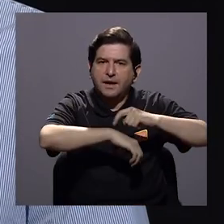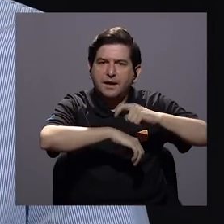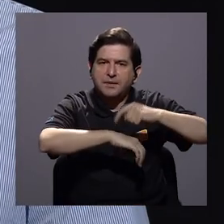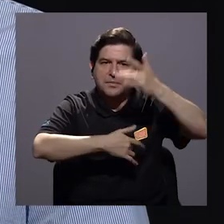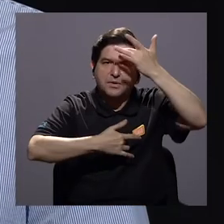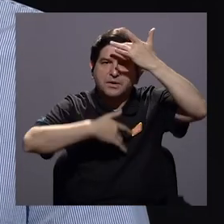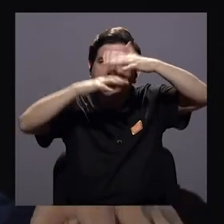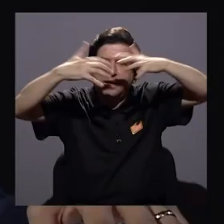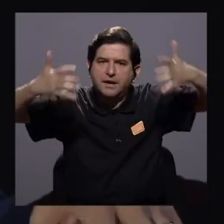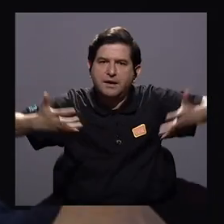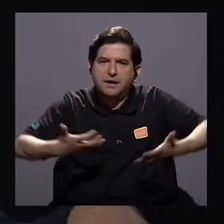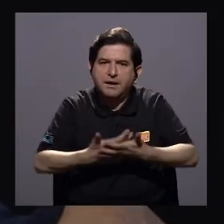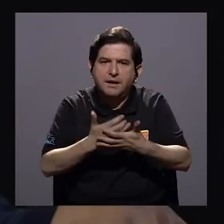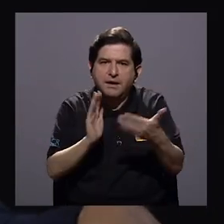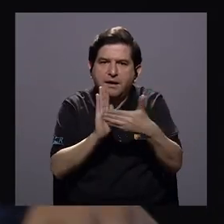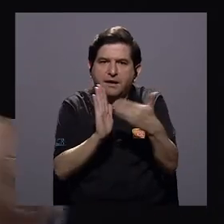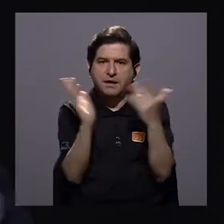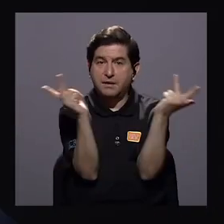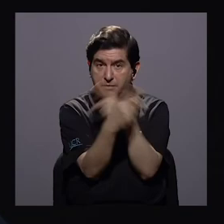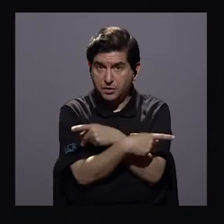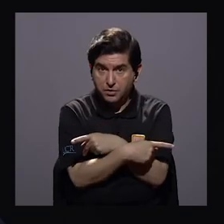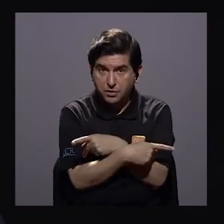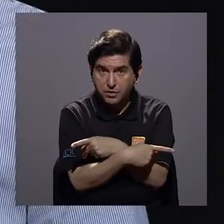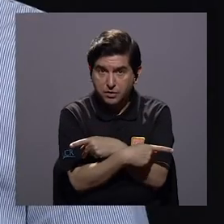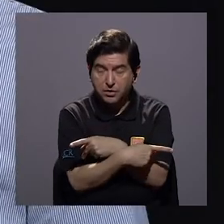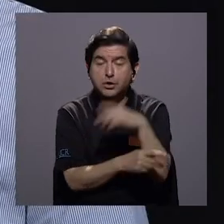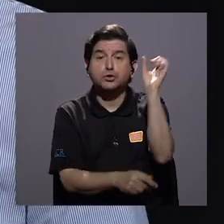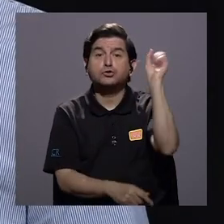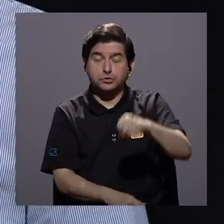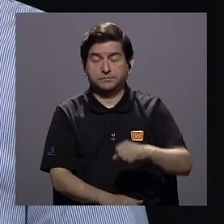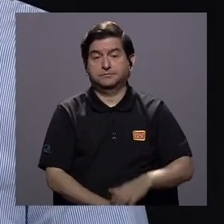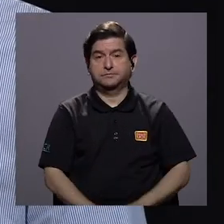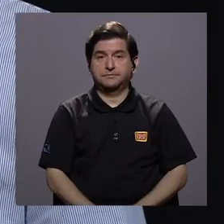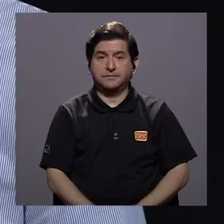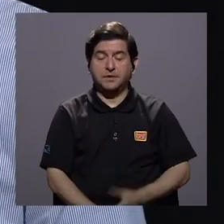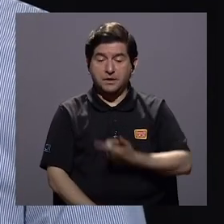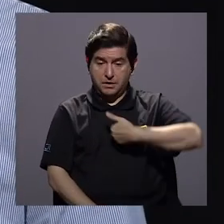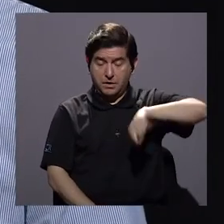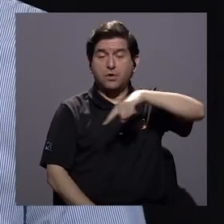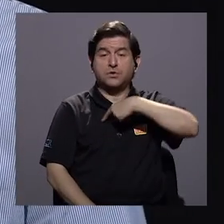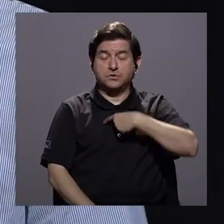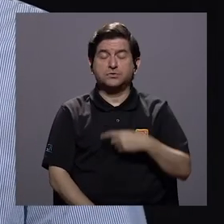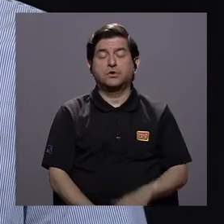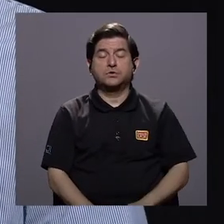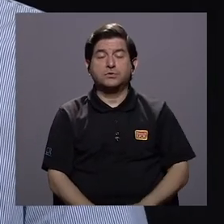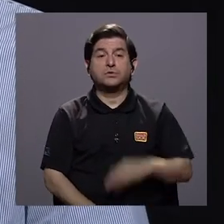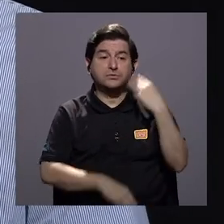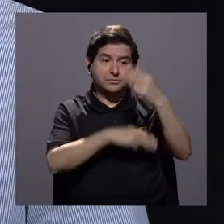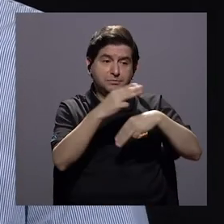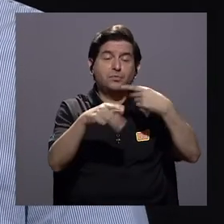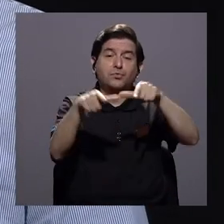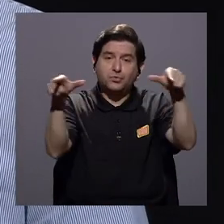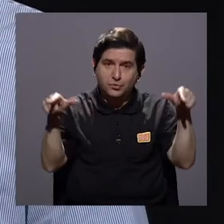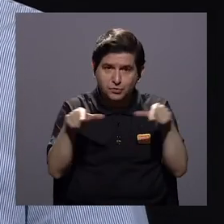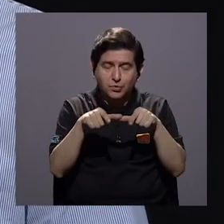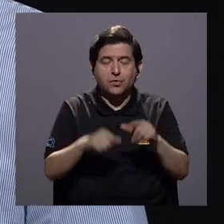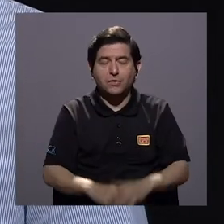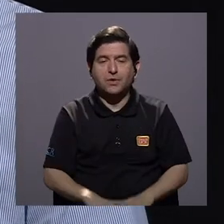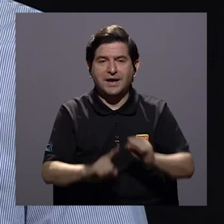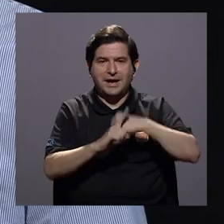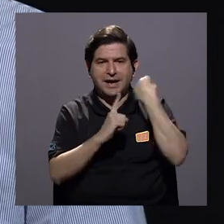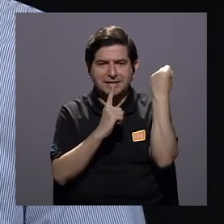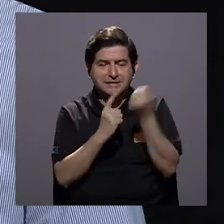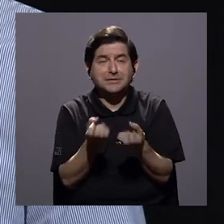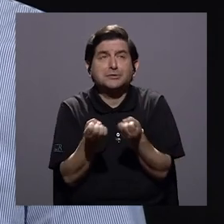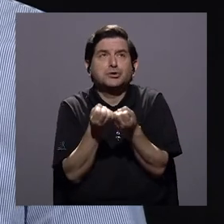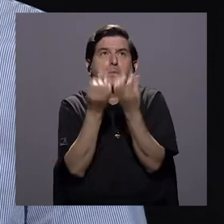época de pandemia esa afectación es mayor es correcto nosotros tenemos por supuesto por la zona del mundo en la que estamos tenemos